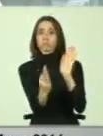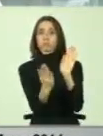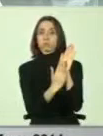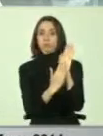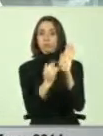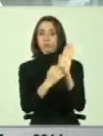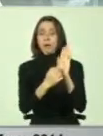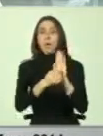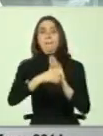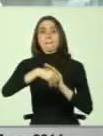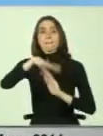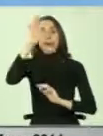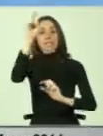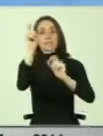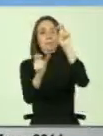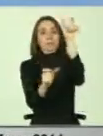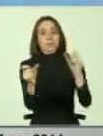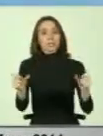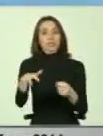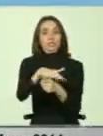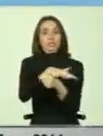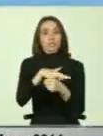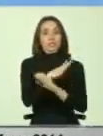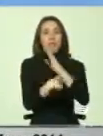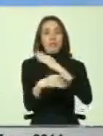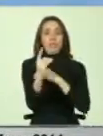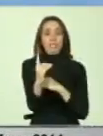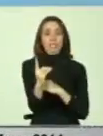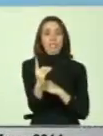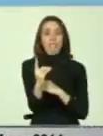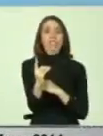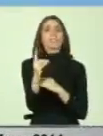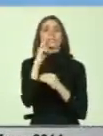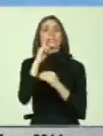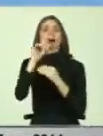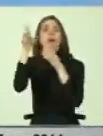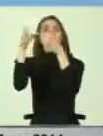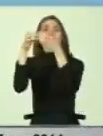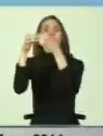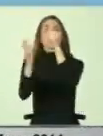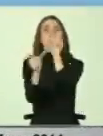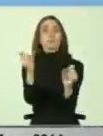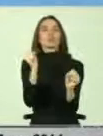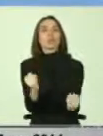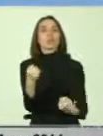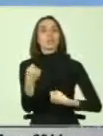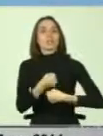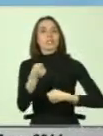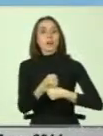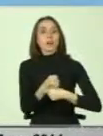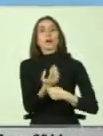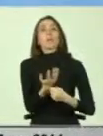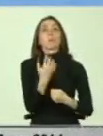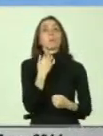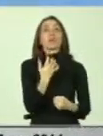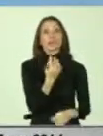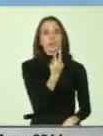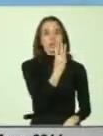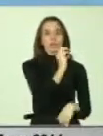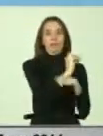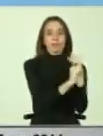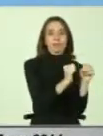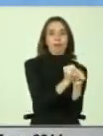mayor concentración de población en situación de discapacidad está en un grupo de edad productiva, laboral, 30 a 64 años.